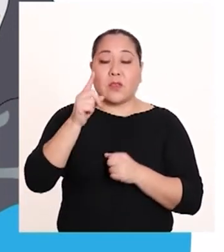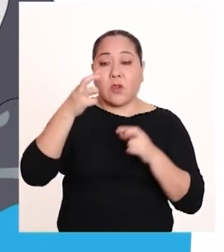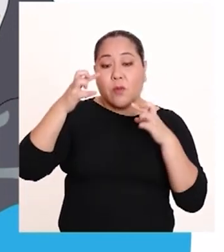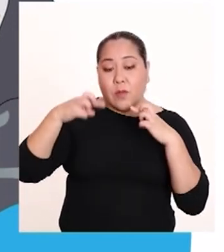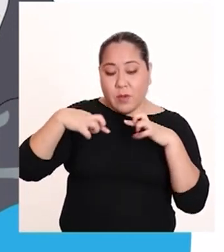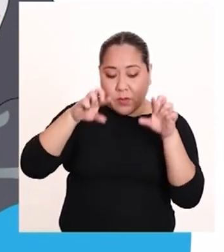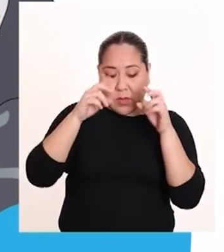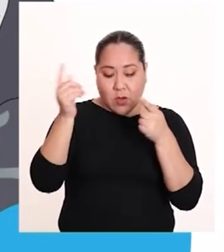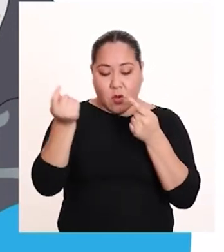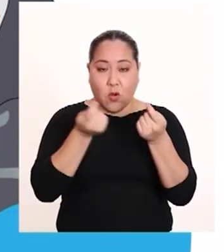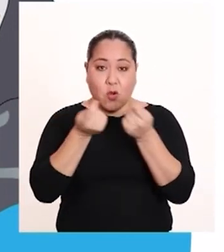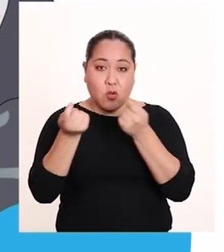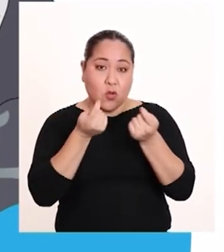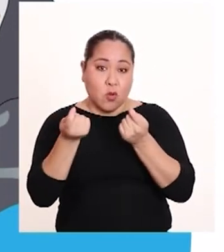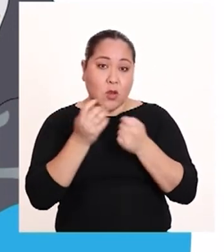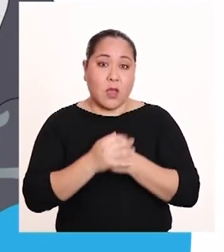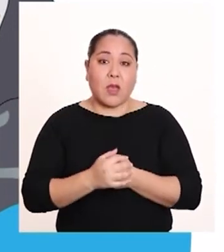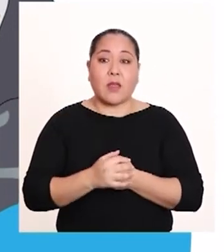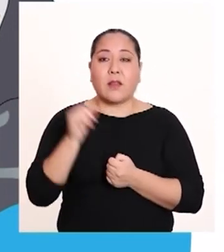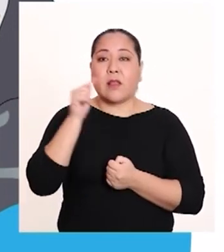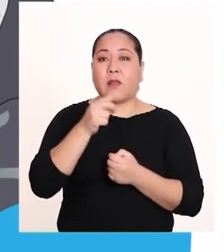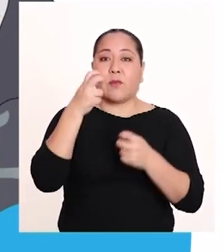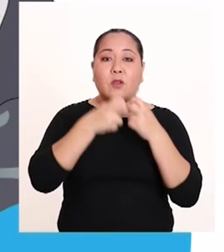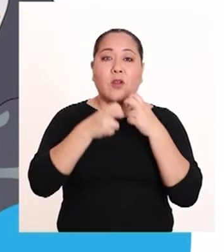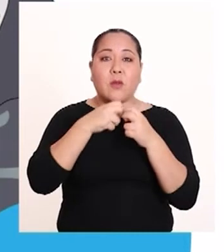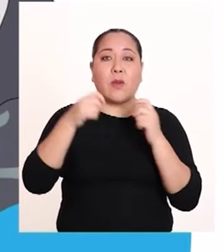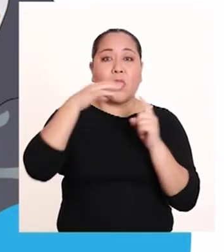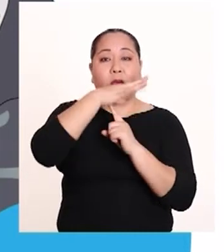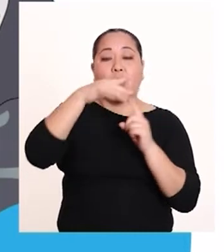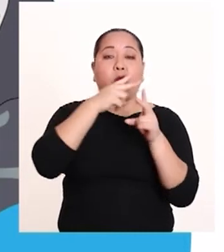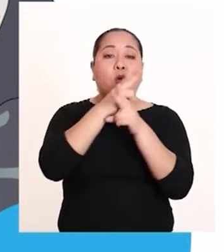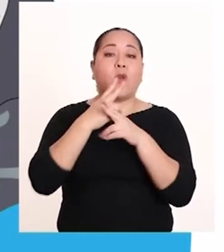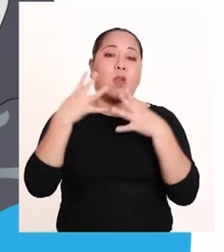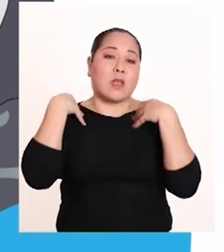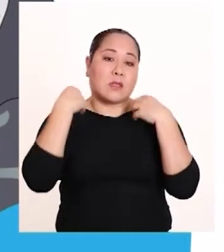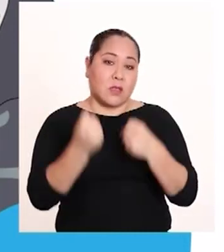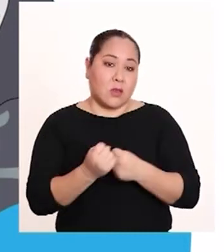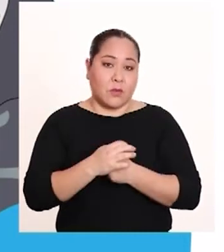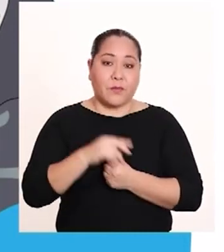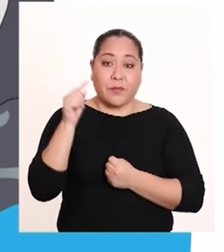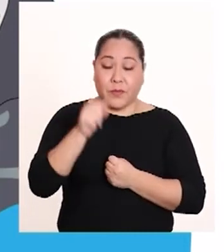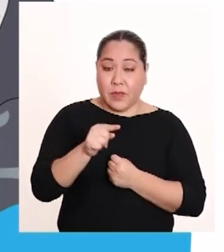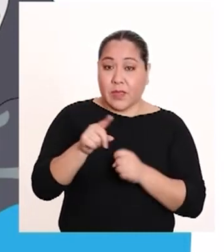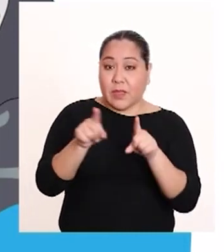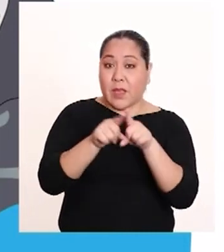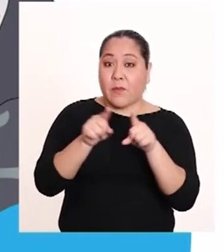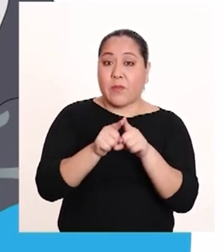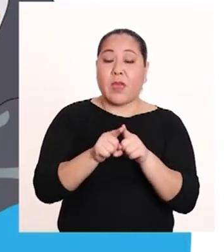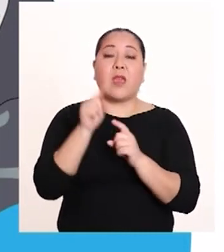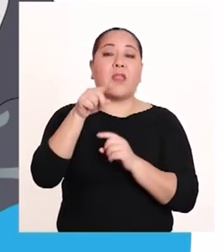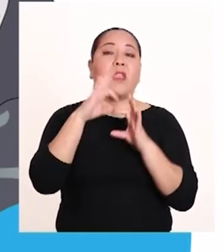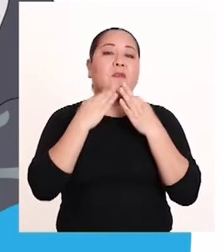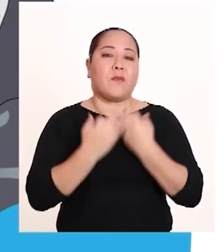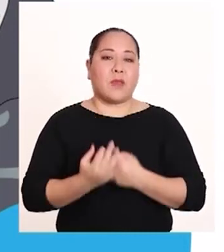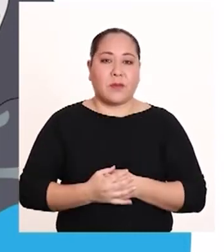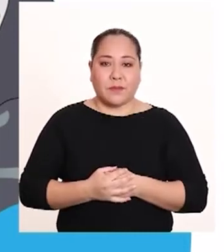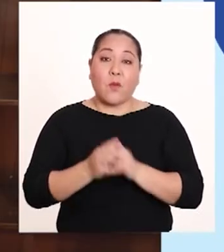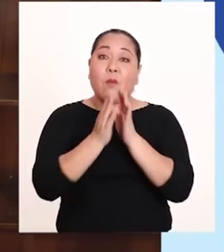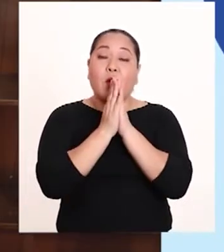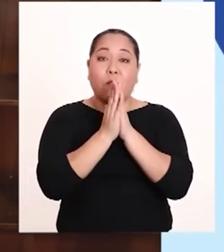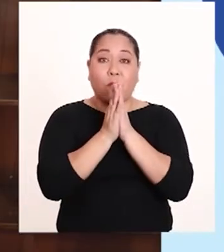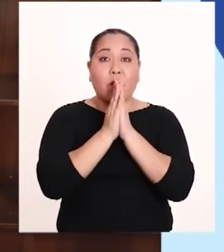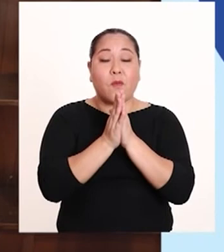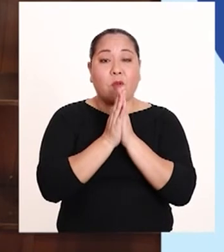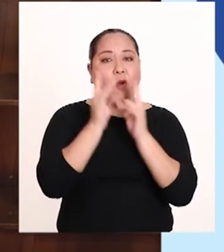cual permitirá controlar el impacto en el ambiente y el cuidado de nuestra salud, así como la de nuestra familia.